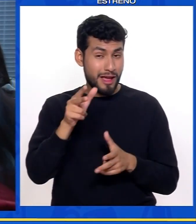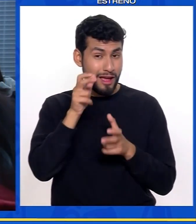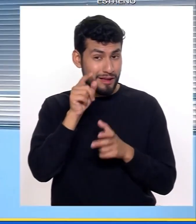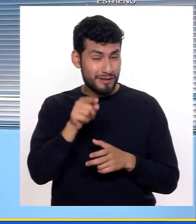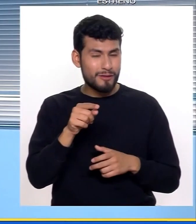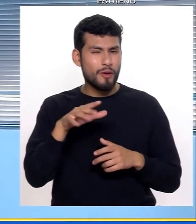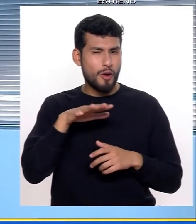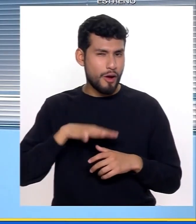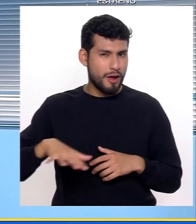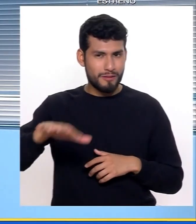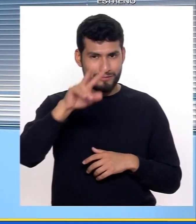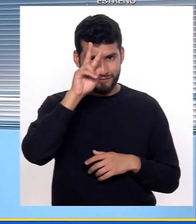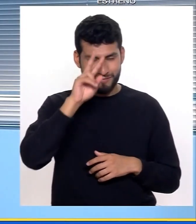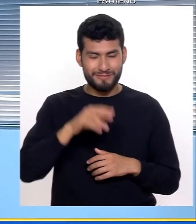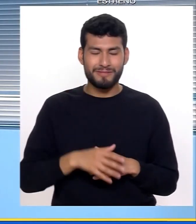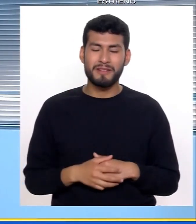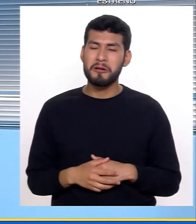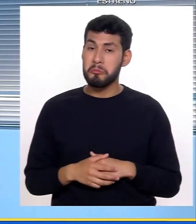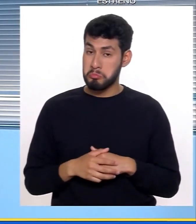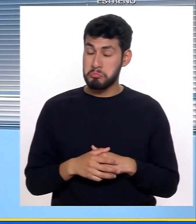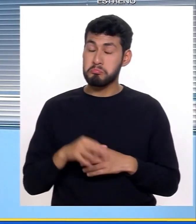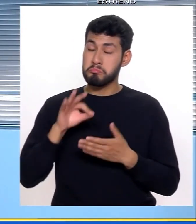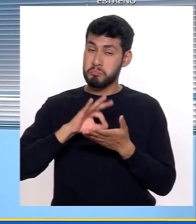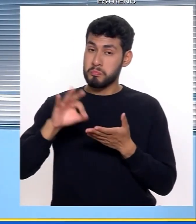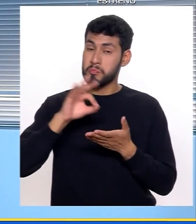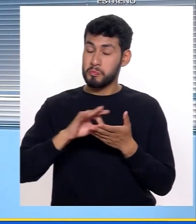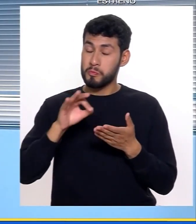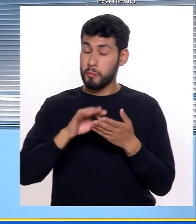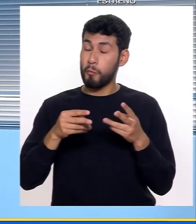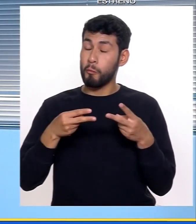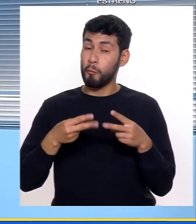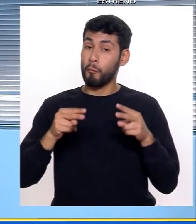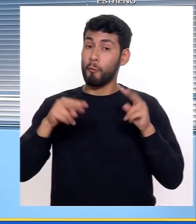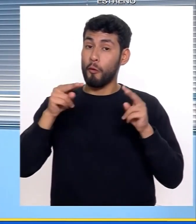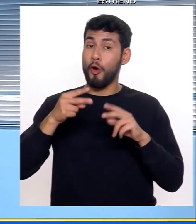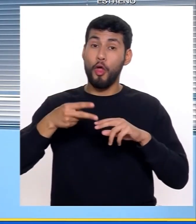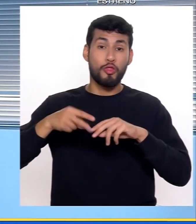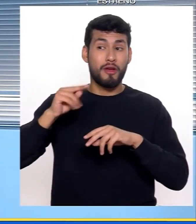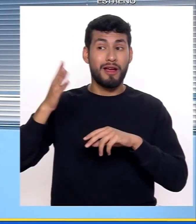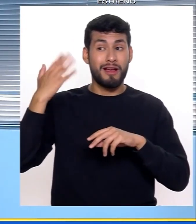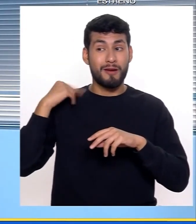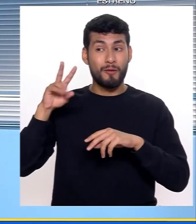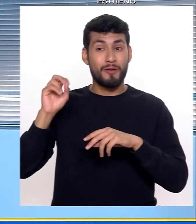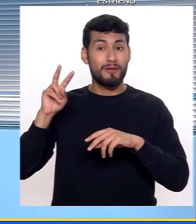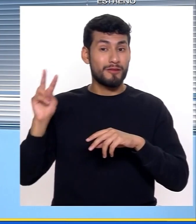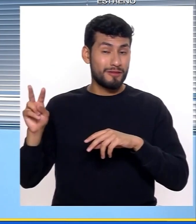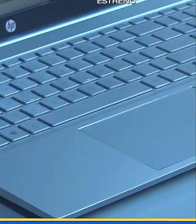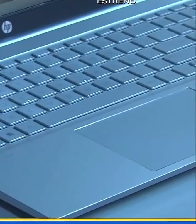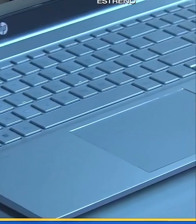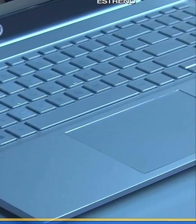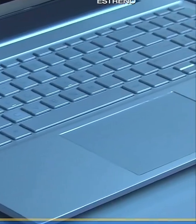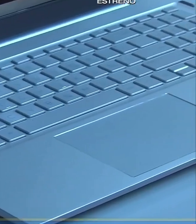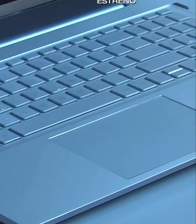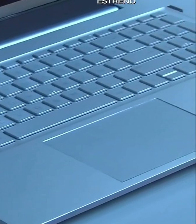Escucha en el territorio nacional, cifra que está prácticamente duplicando a la del 2022.